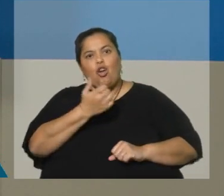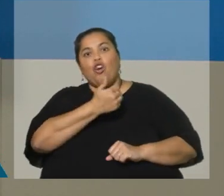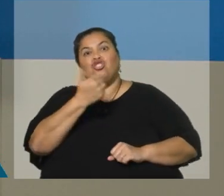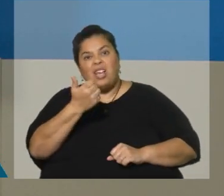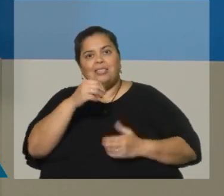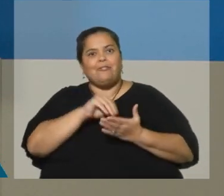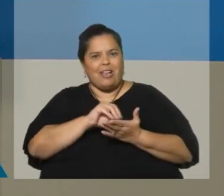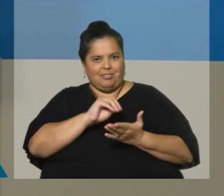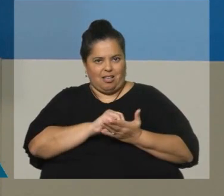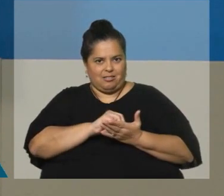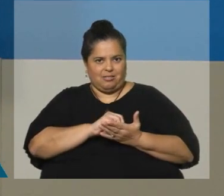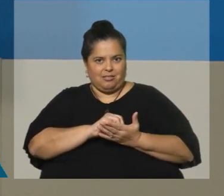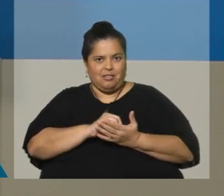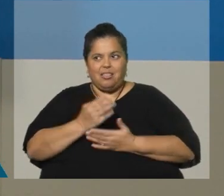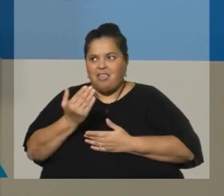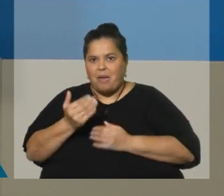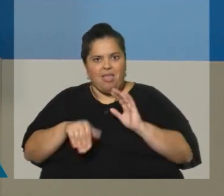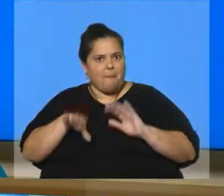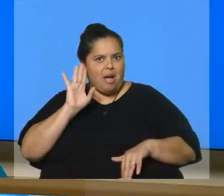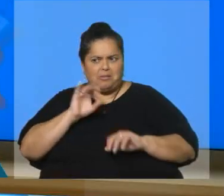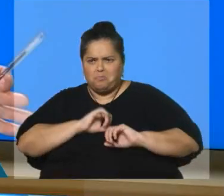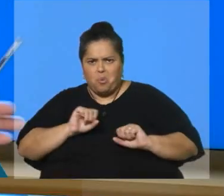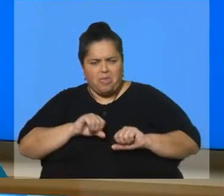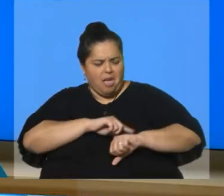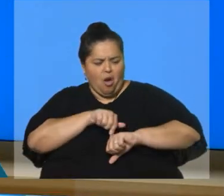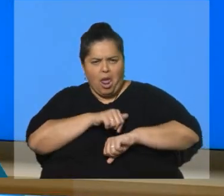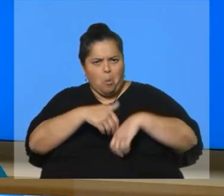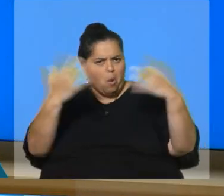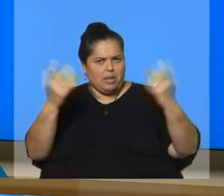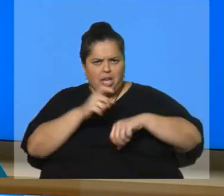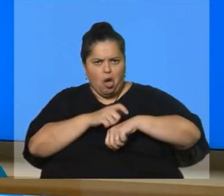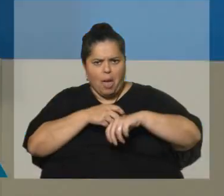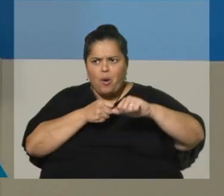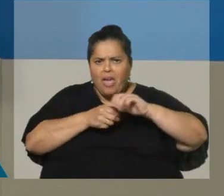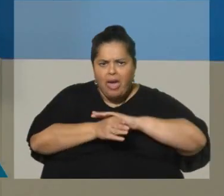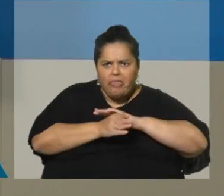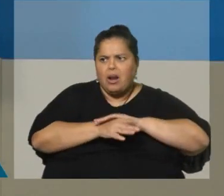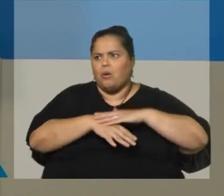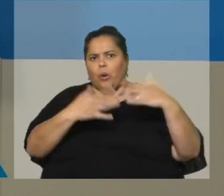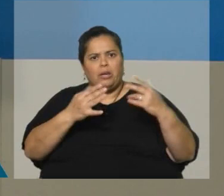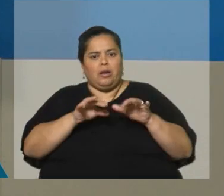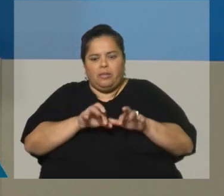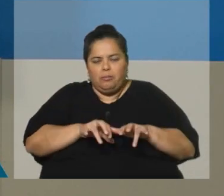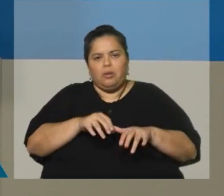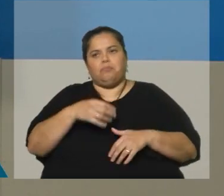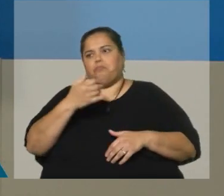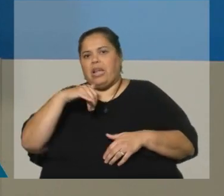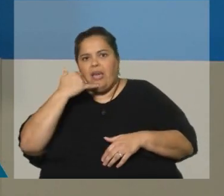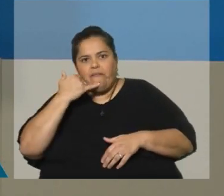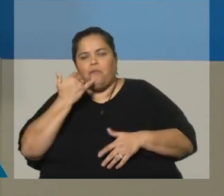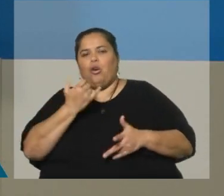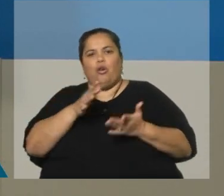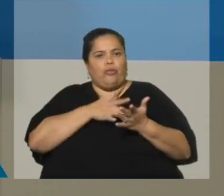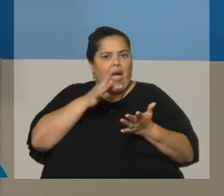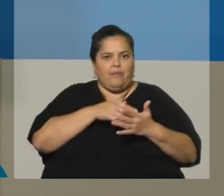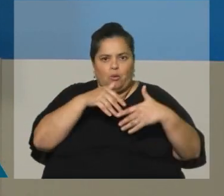que hemos tenido en el pico de concurrencia. Además, esto se puede hacer en las 24 horas del día. Se hacer las 24 horas del día desde cualquier lugar. Hemos tenido algunos picos, sobre todo